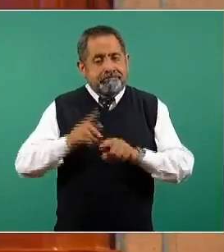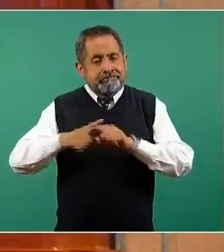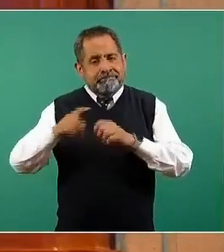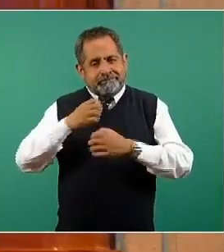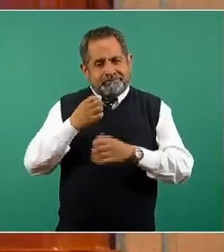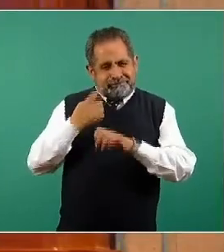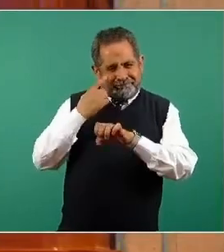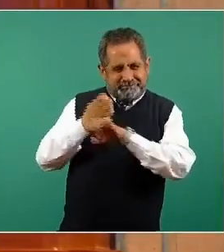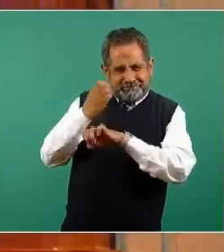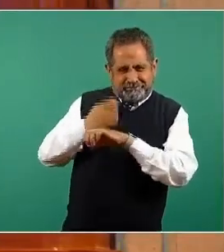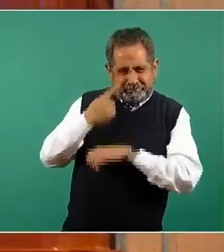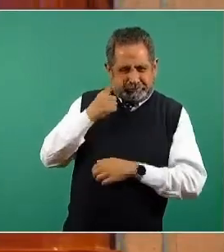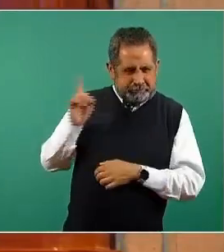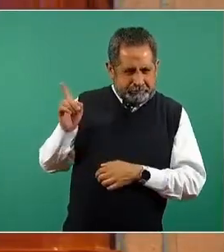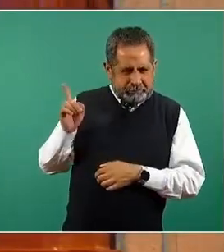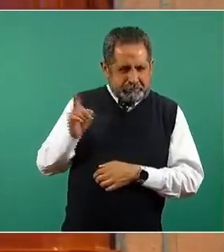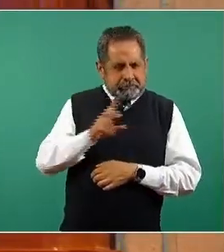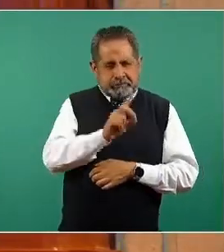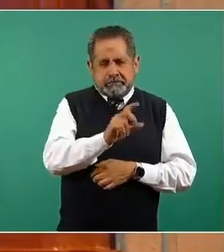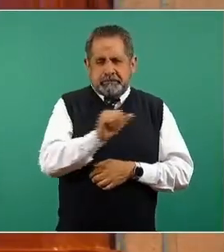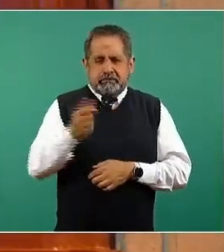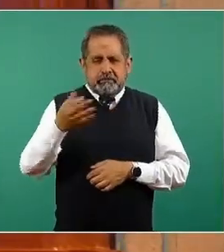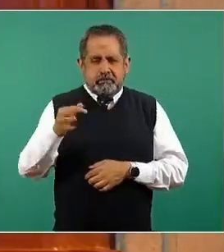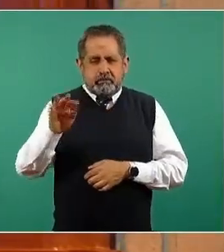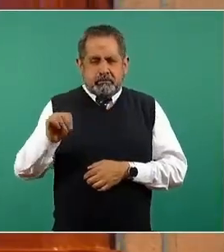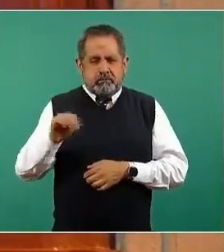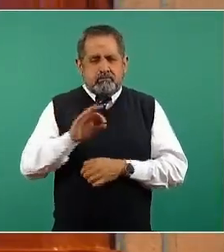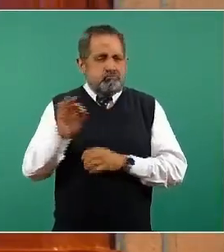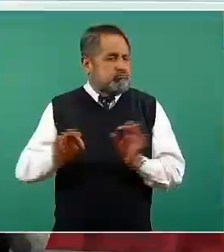entre el 30 y el 49 por ciento.